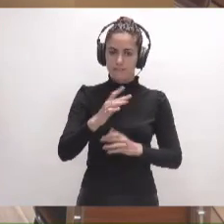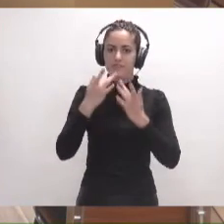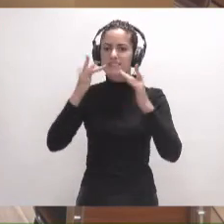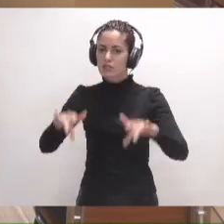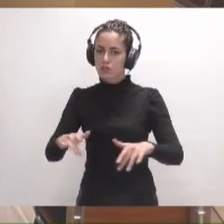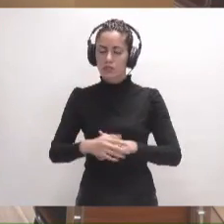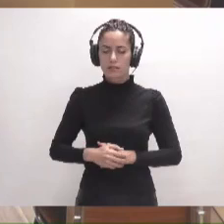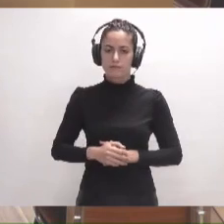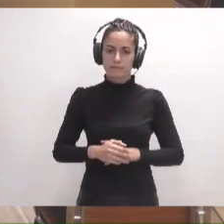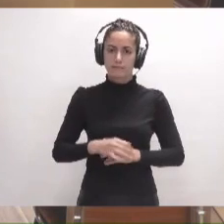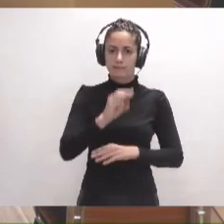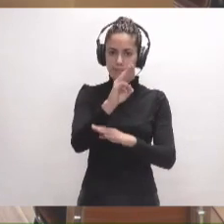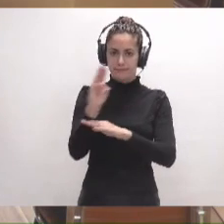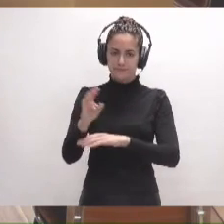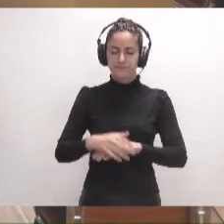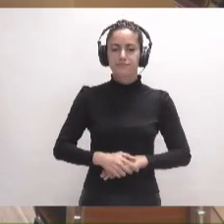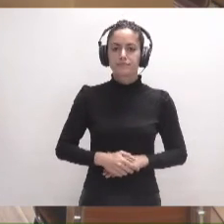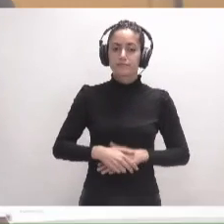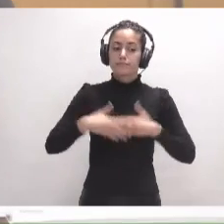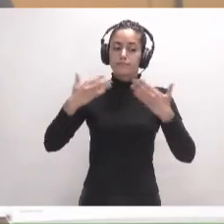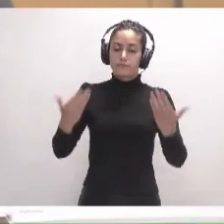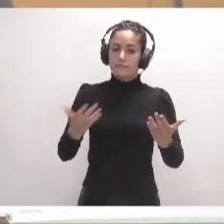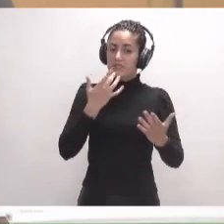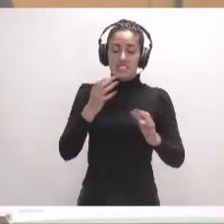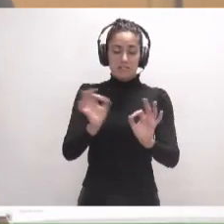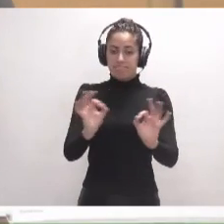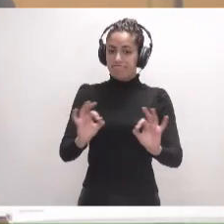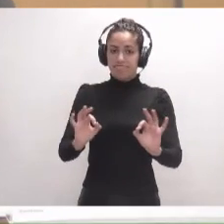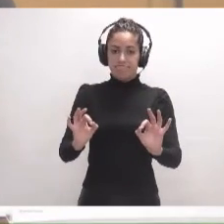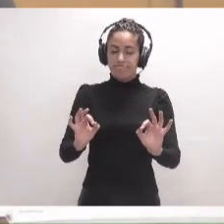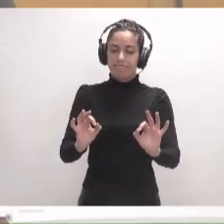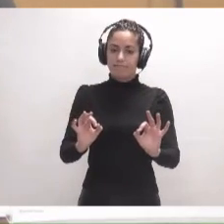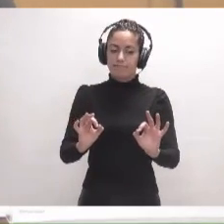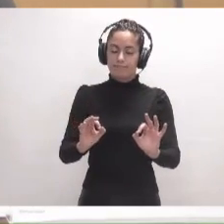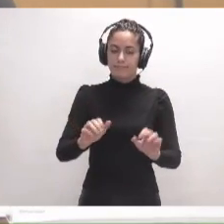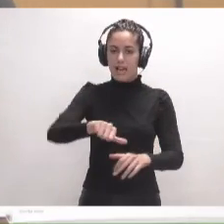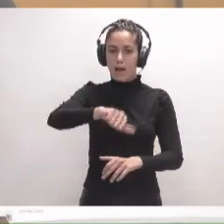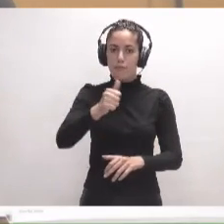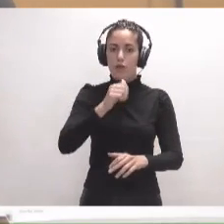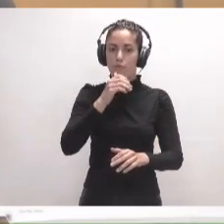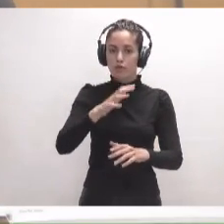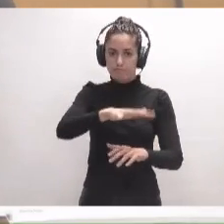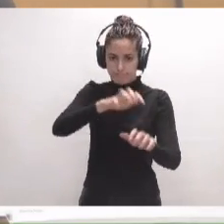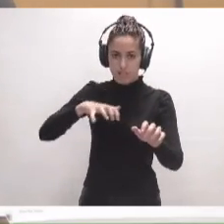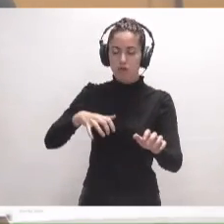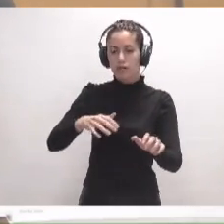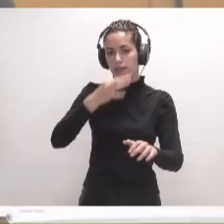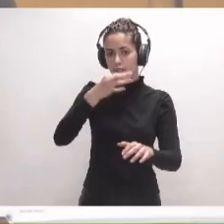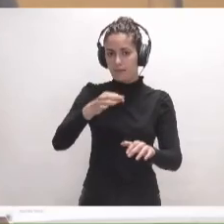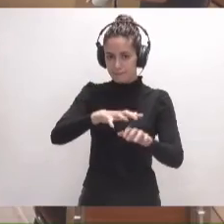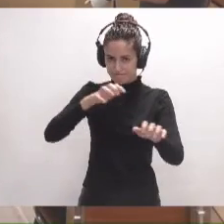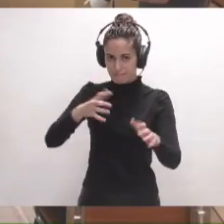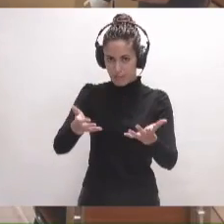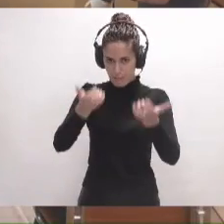abstenciones. Partido Popular. Por tanto, si nadie disiente, queda aprobado por mayoría el dictamen.